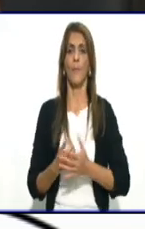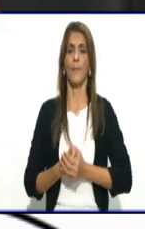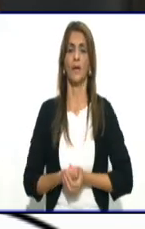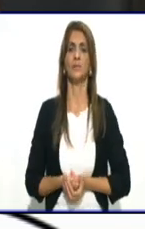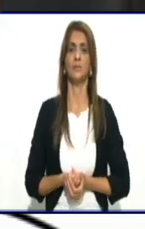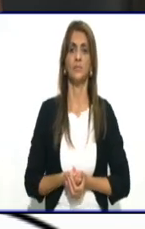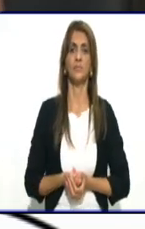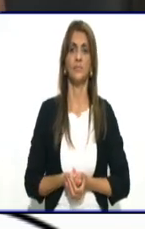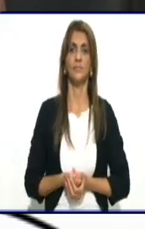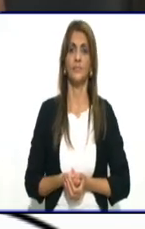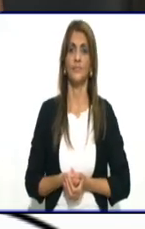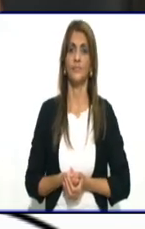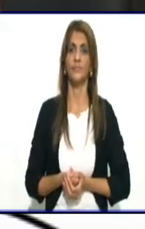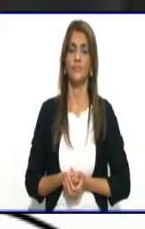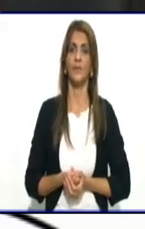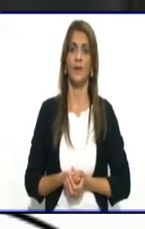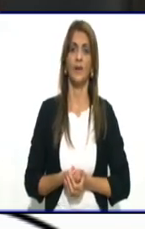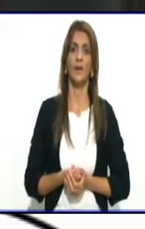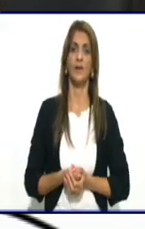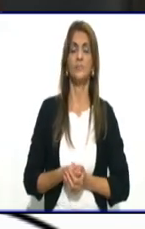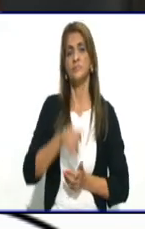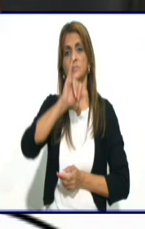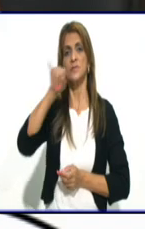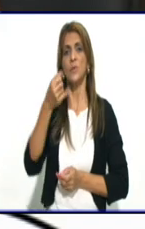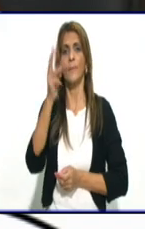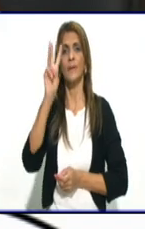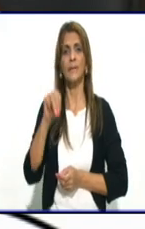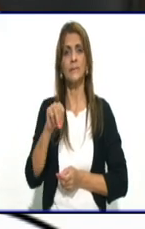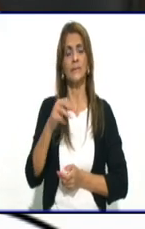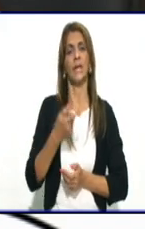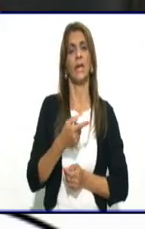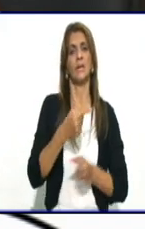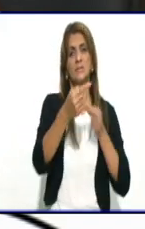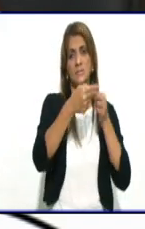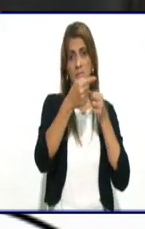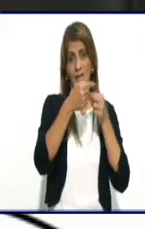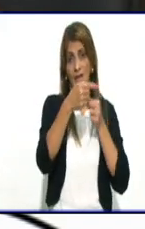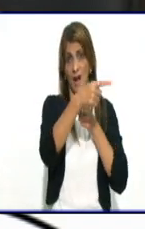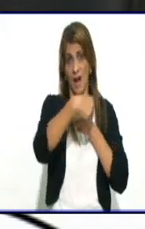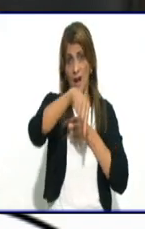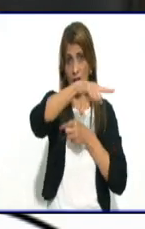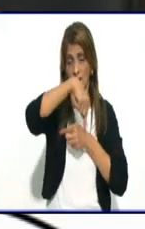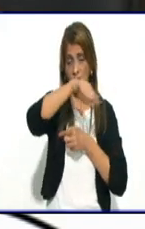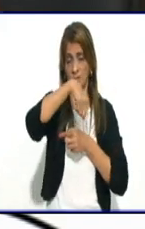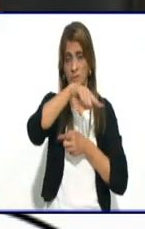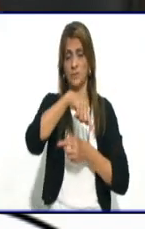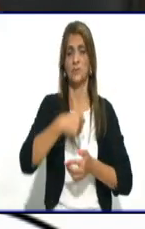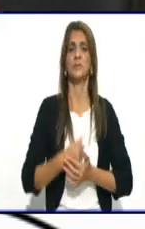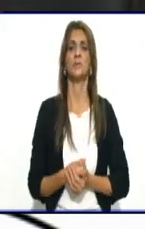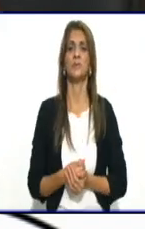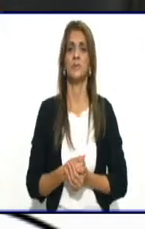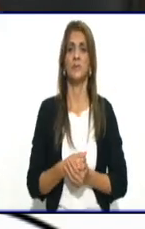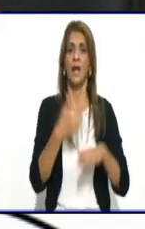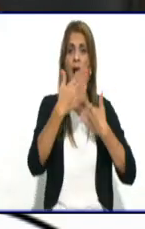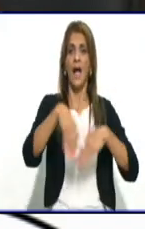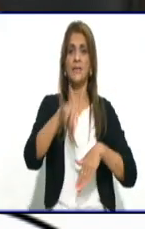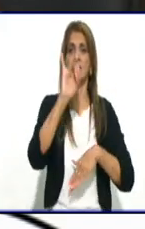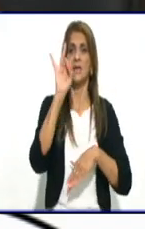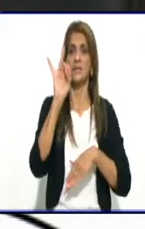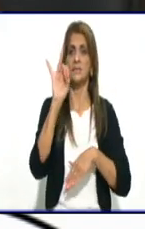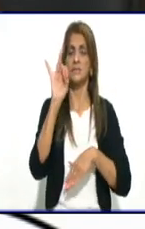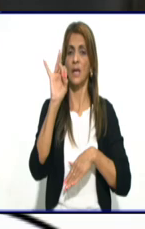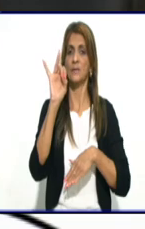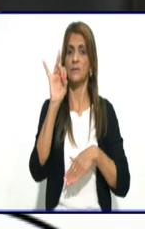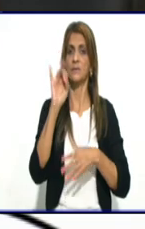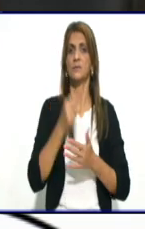caso del reparto Antonio Guitera, tenemos la manzana 020, que está limitada por las calles séptimas y la calle